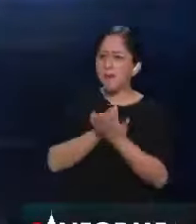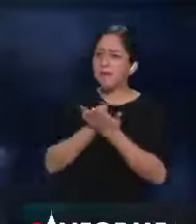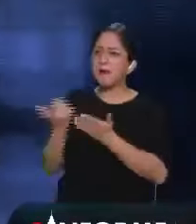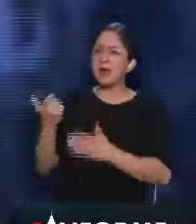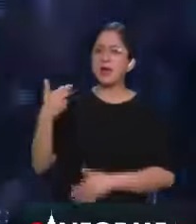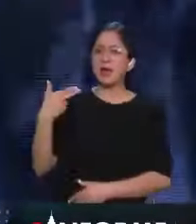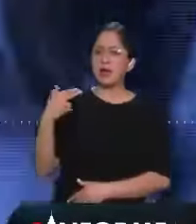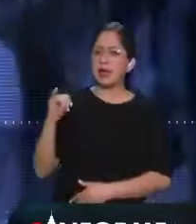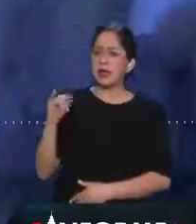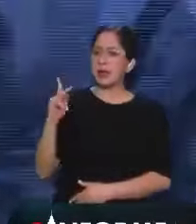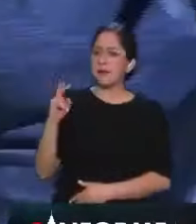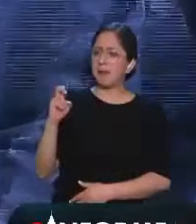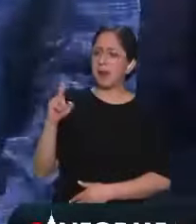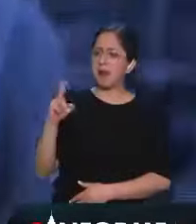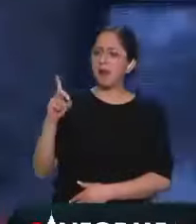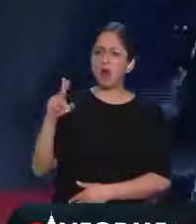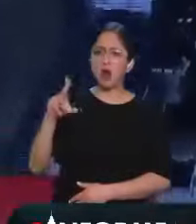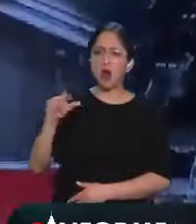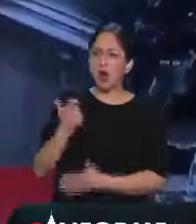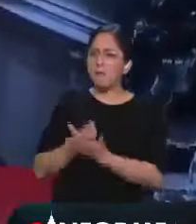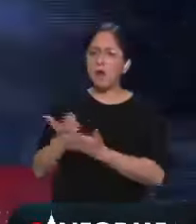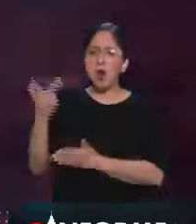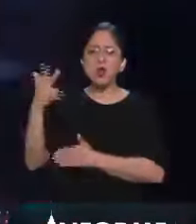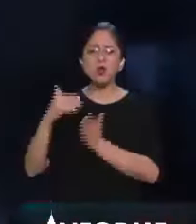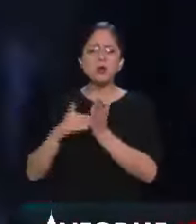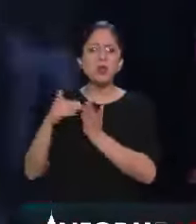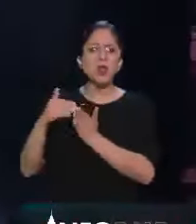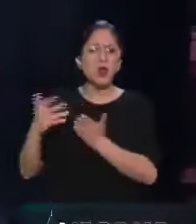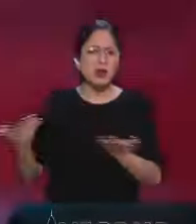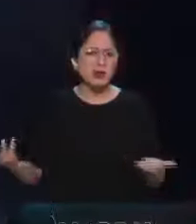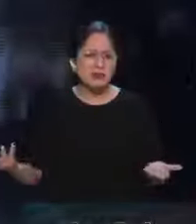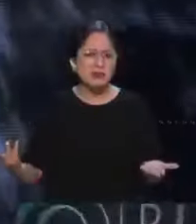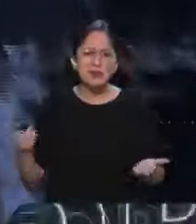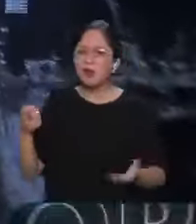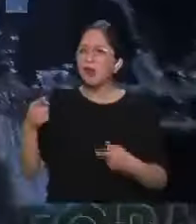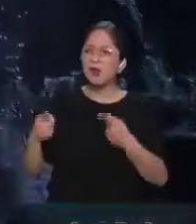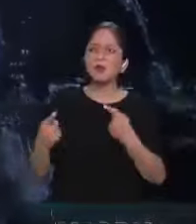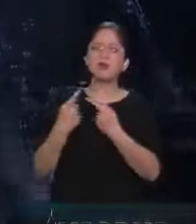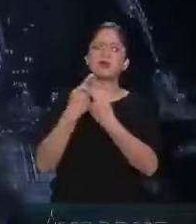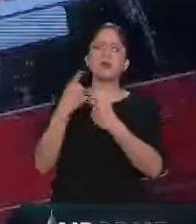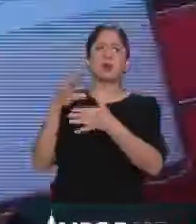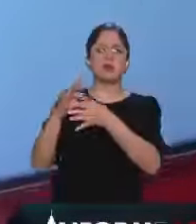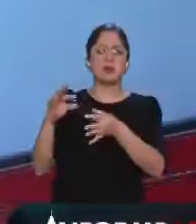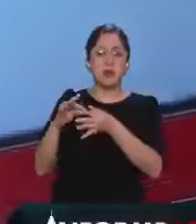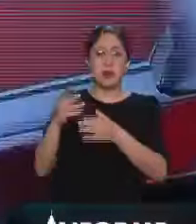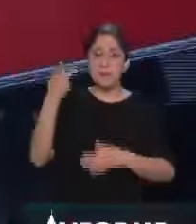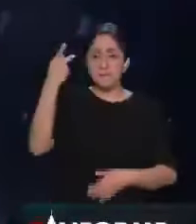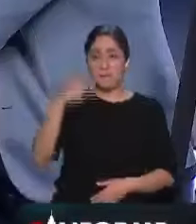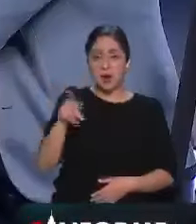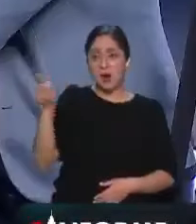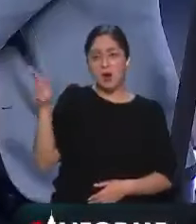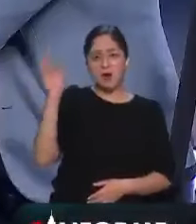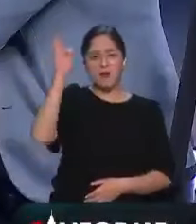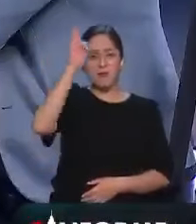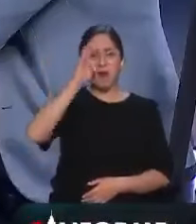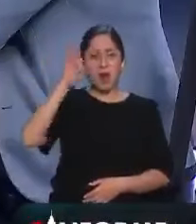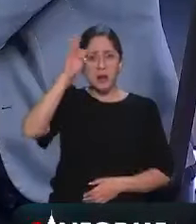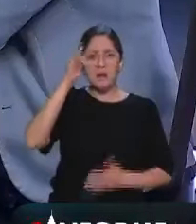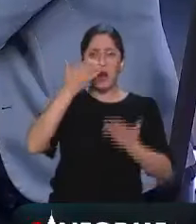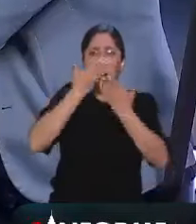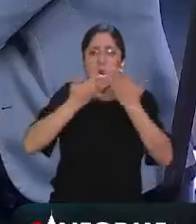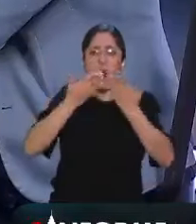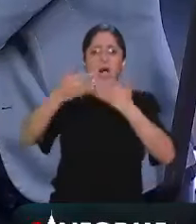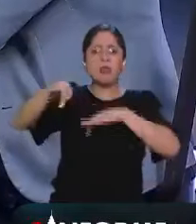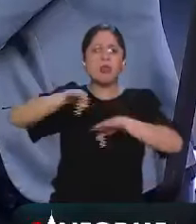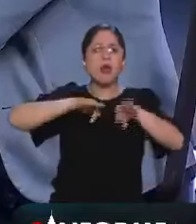Sí, las famosas puertas giratorias, que se repiten mucho en España, sobre todo, es un caso típico. Y aquí Calderón, trabajando para las grandes eléctricas.